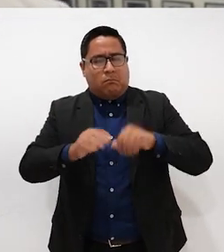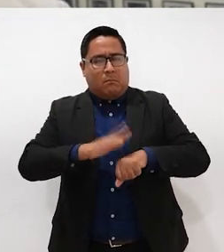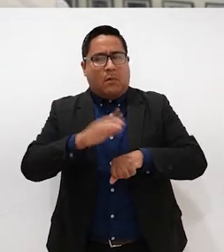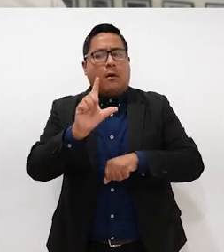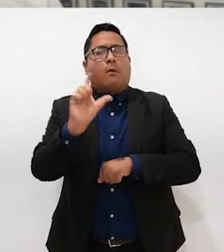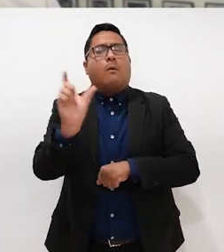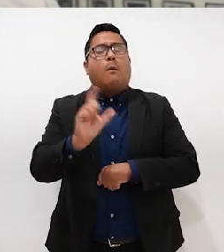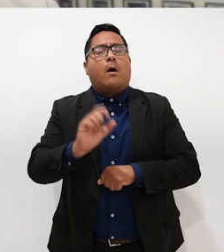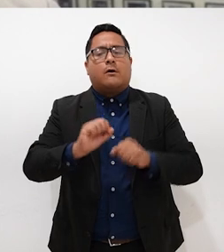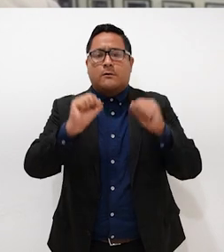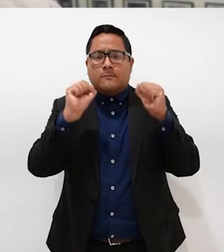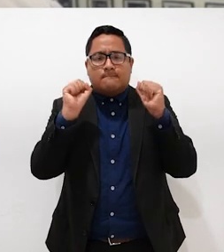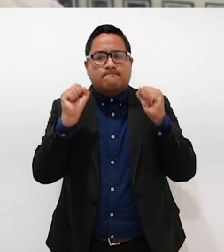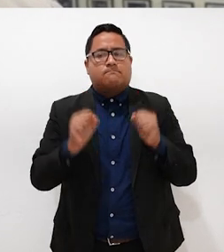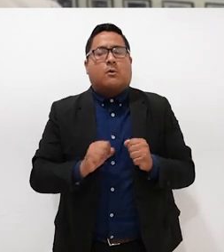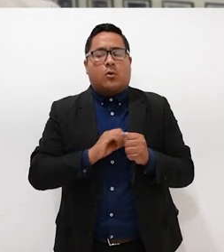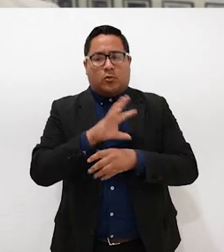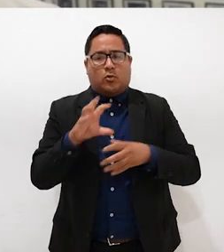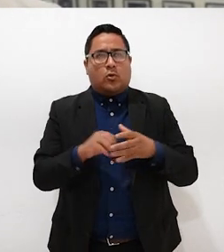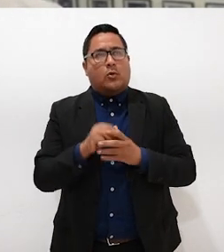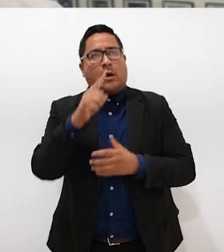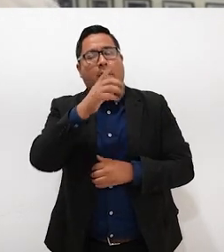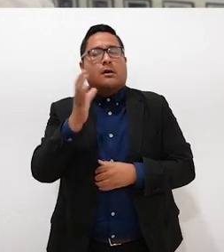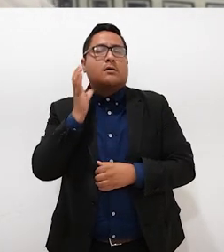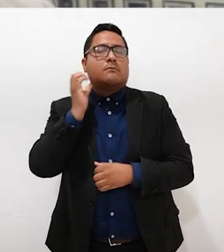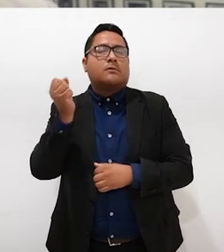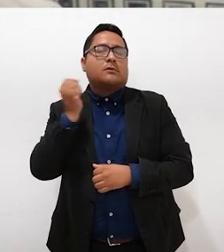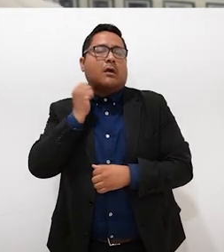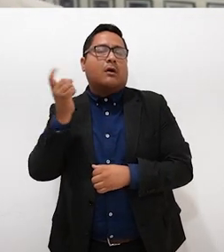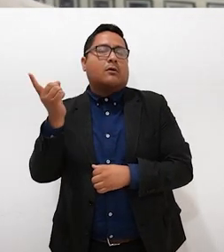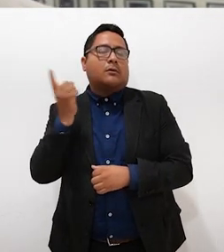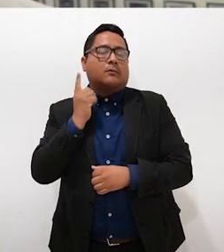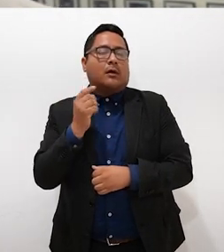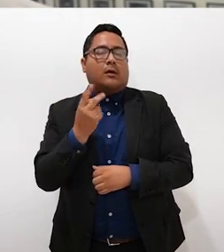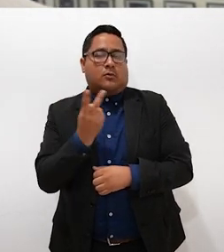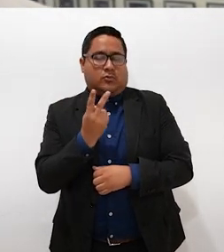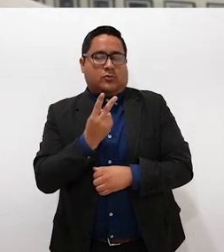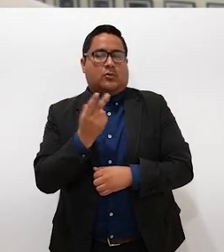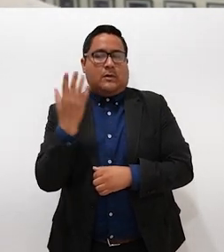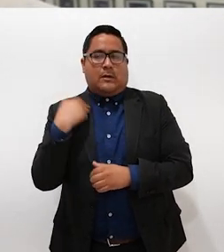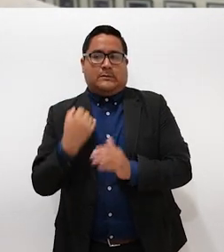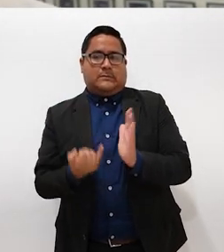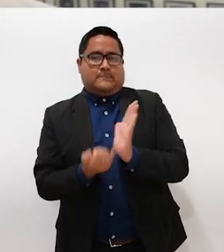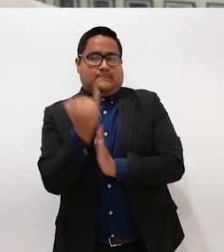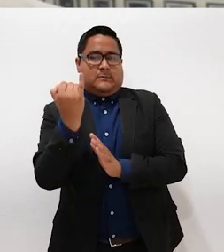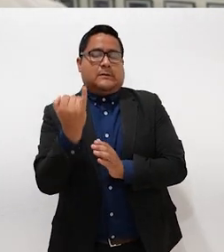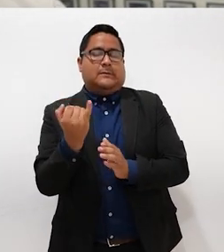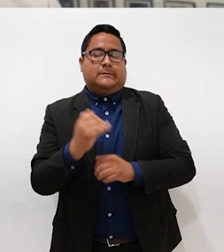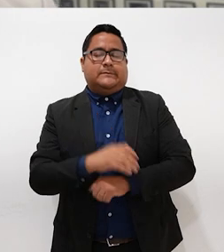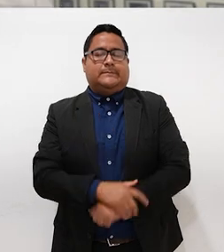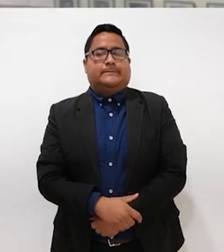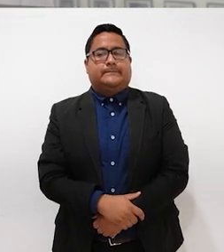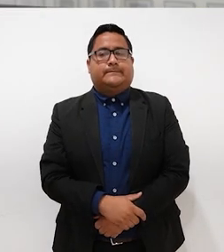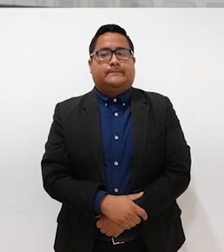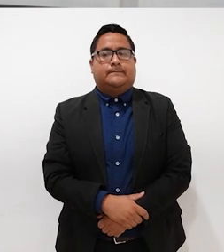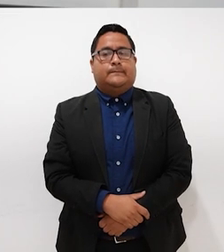defina lo que la Cámara de Diputados y Cámara de Senadores dictaminaron en su momento.